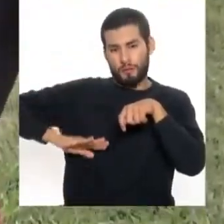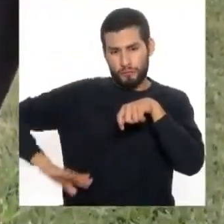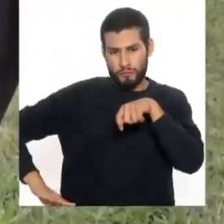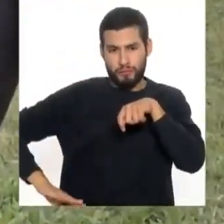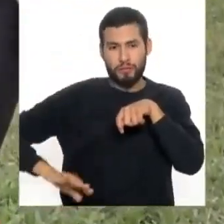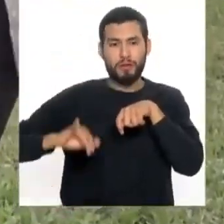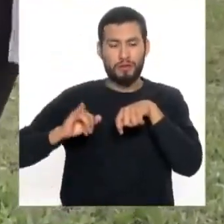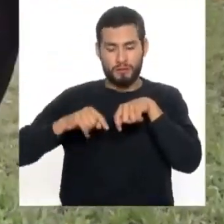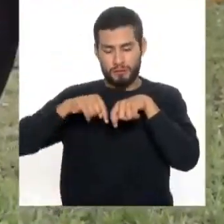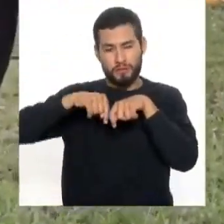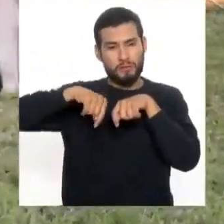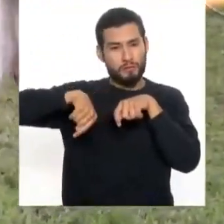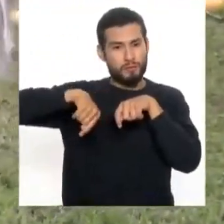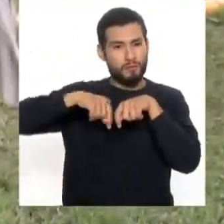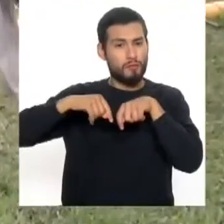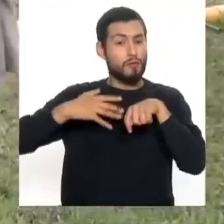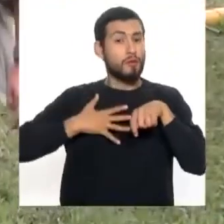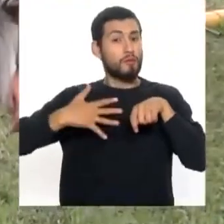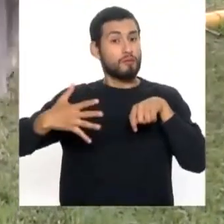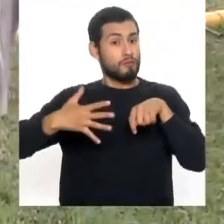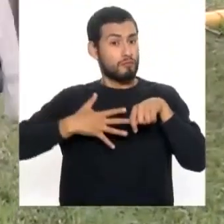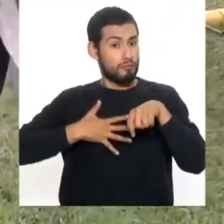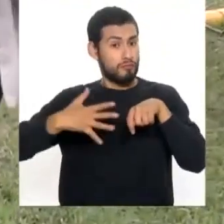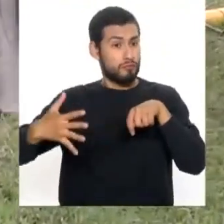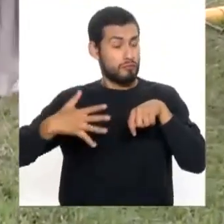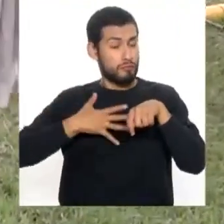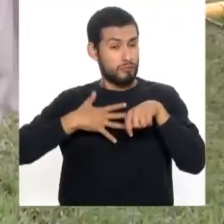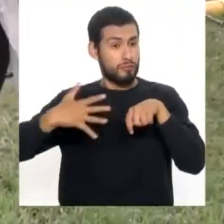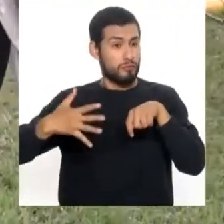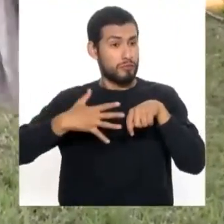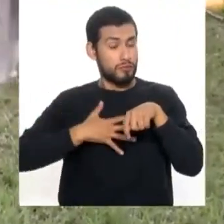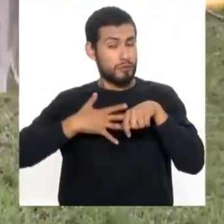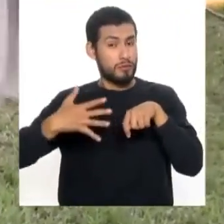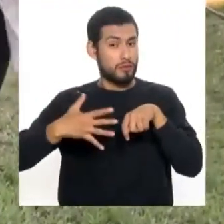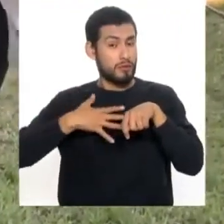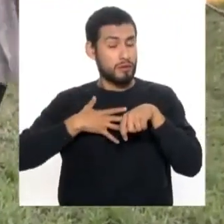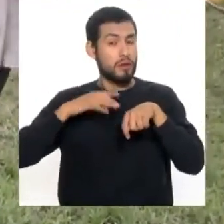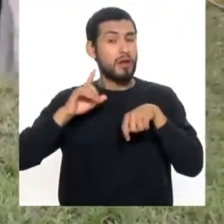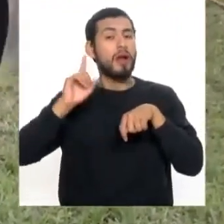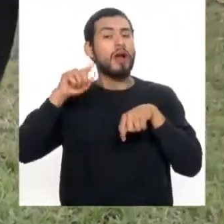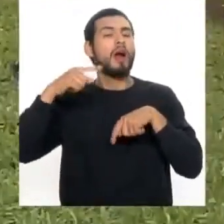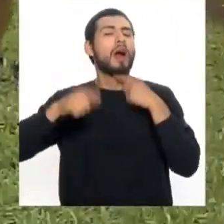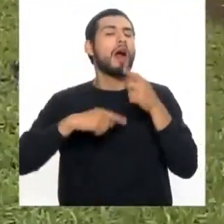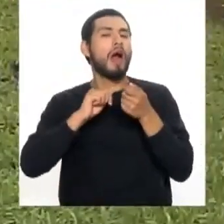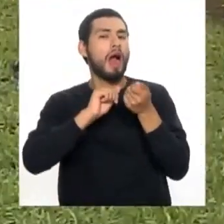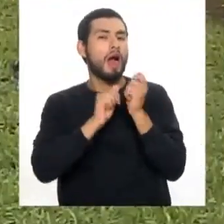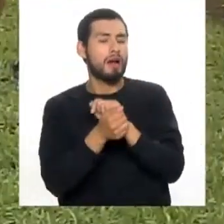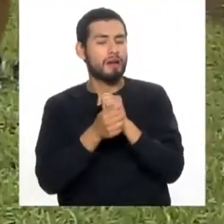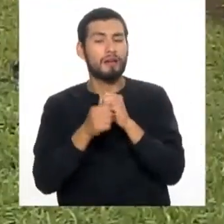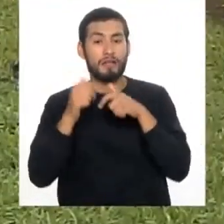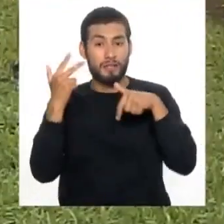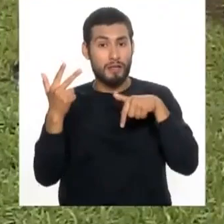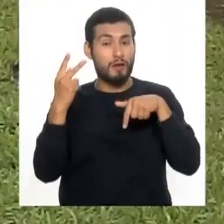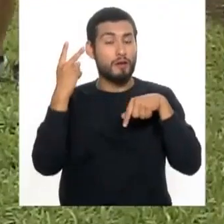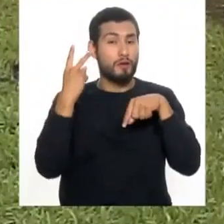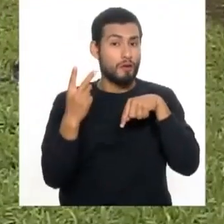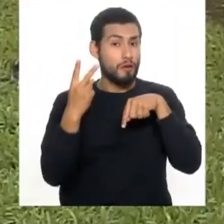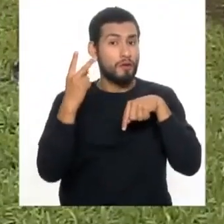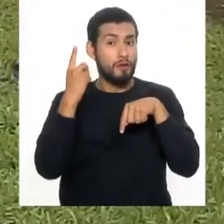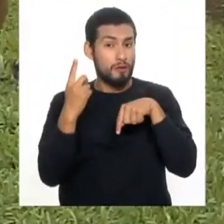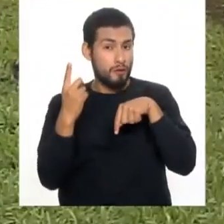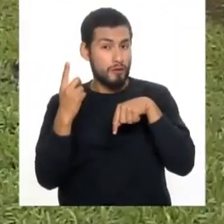bien. Muy bien. Vamos a respirar. Muy bien. Unos tres movimientos más. Y cambiamos de lado izquierdo. Tres, dos,